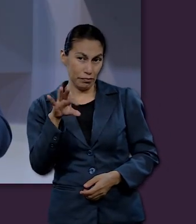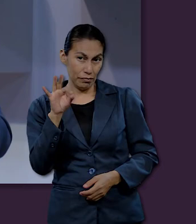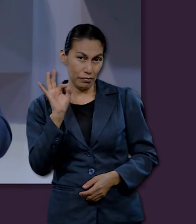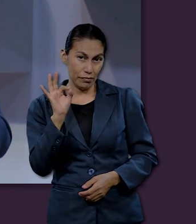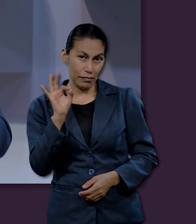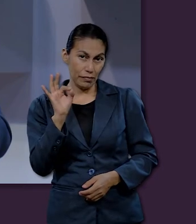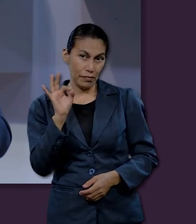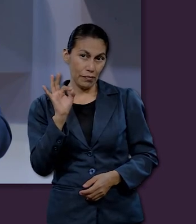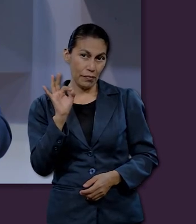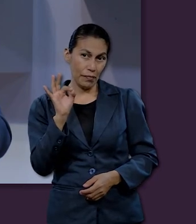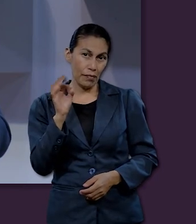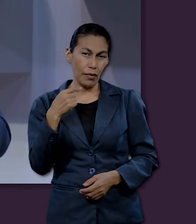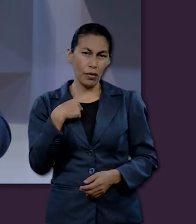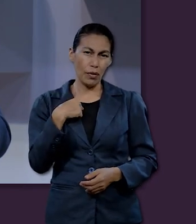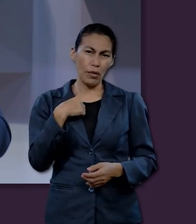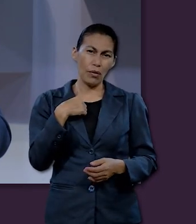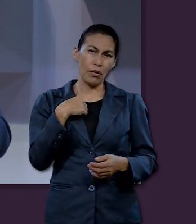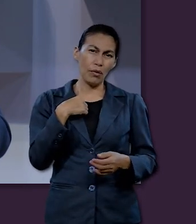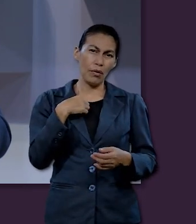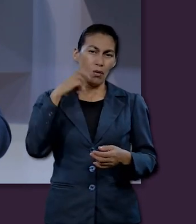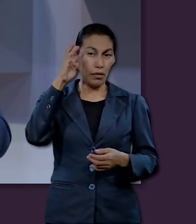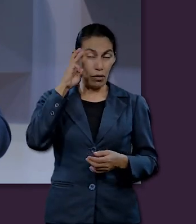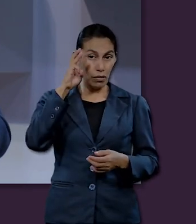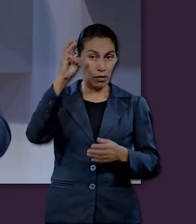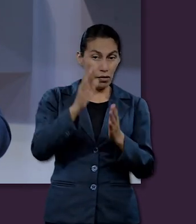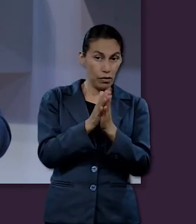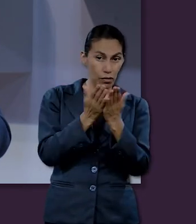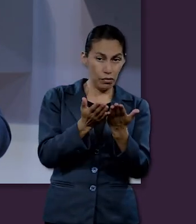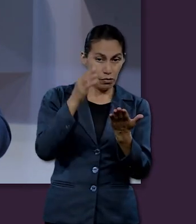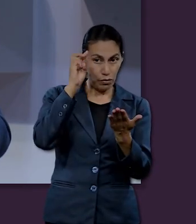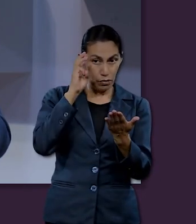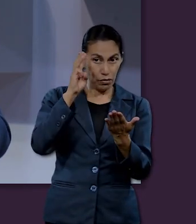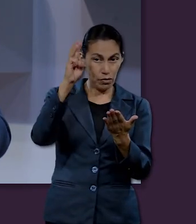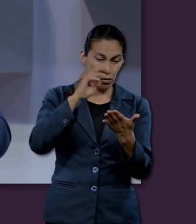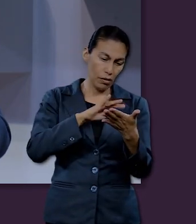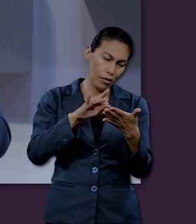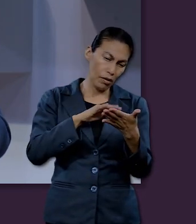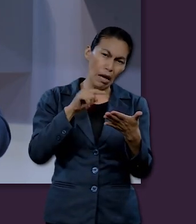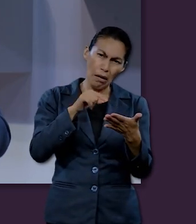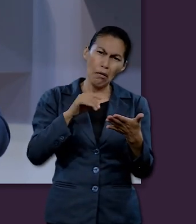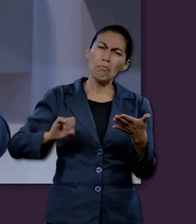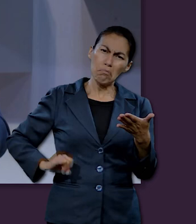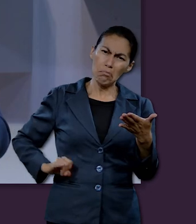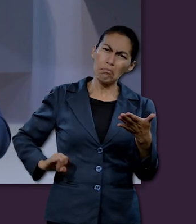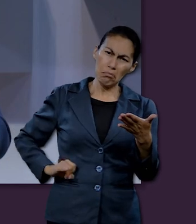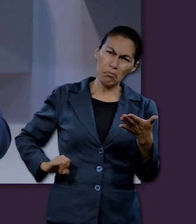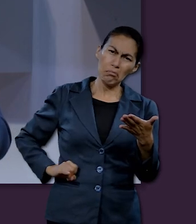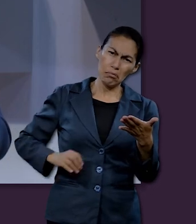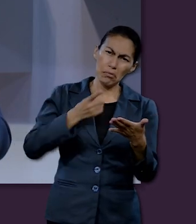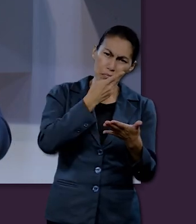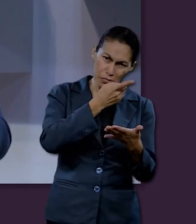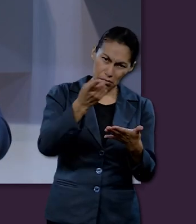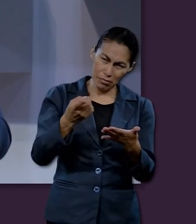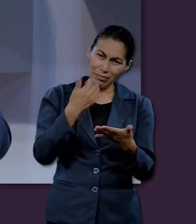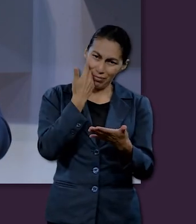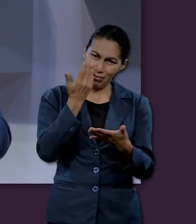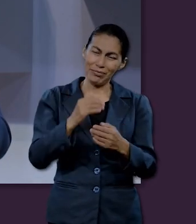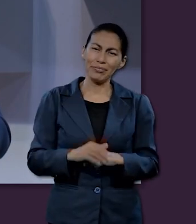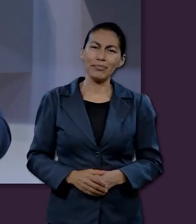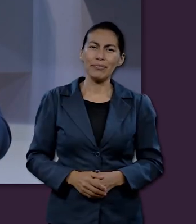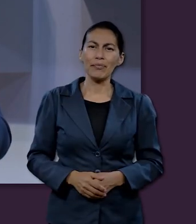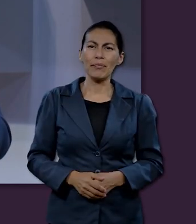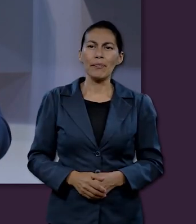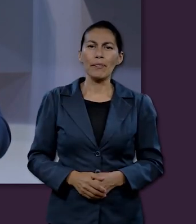leyendo a un escritor a Elena G. de Juay, menciona algunas frases interesantes que quiero compartírselas.